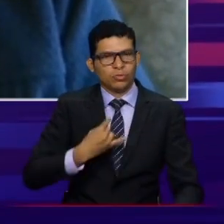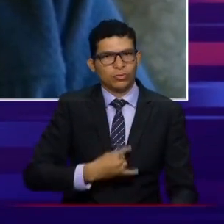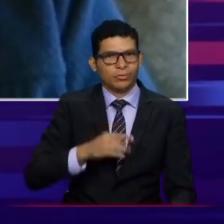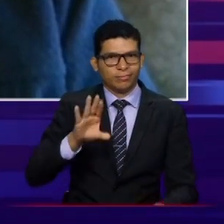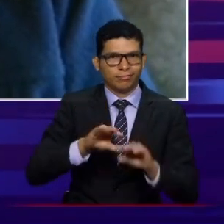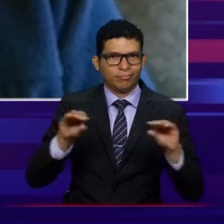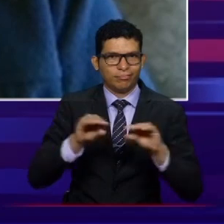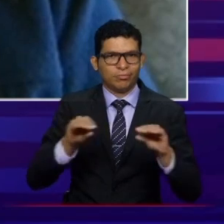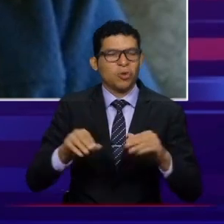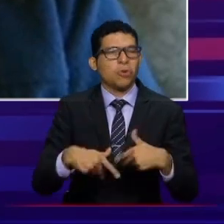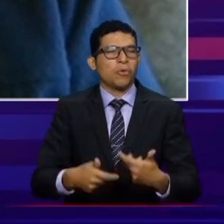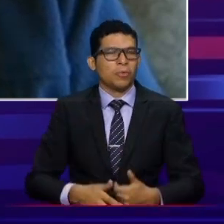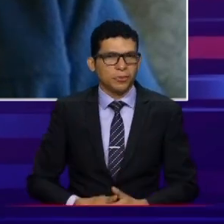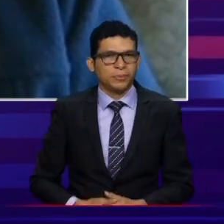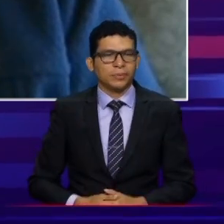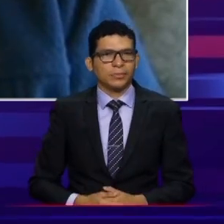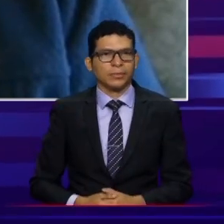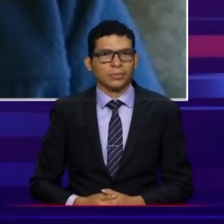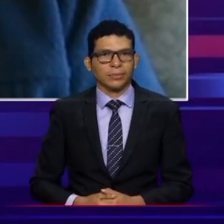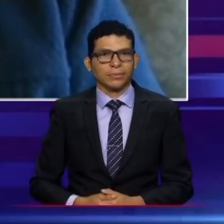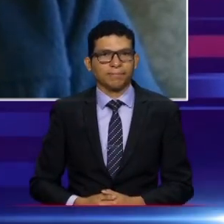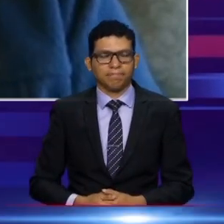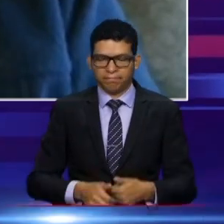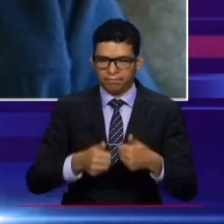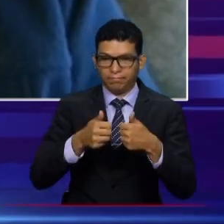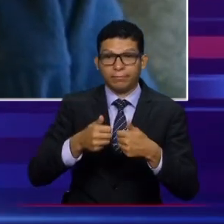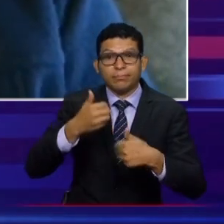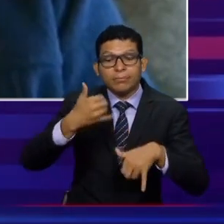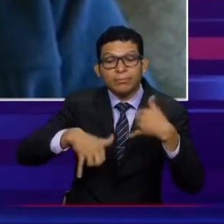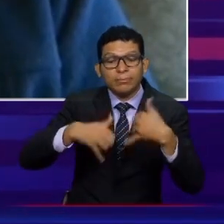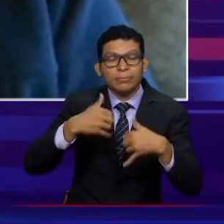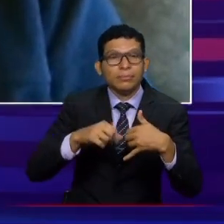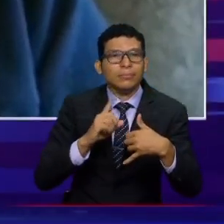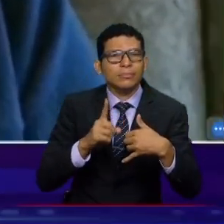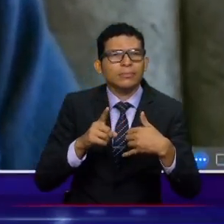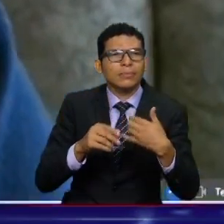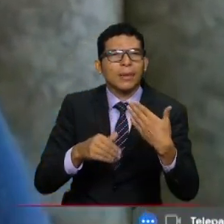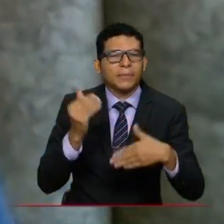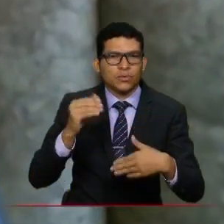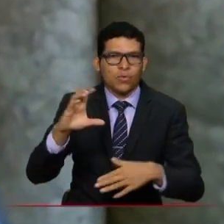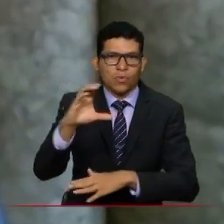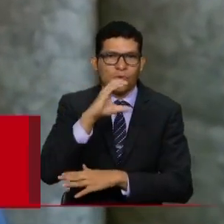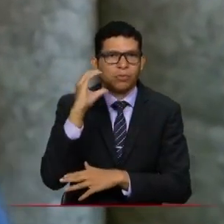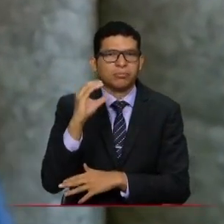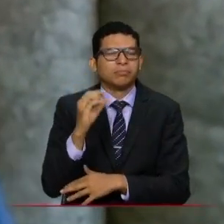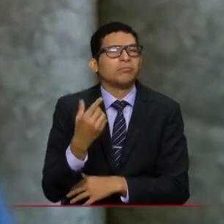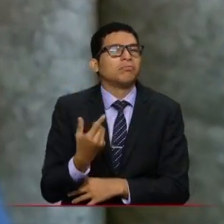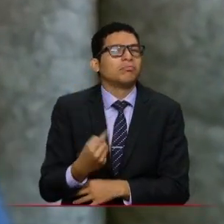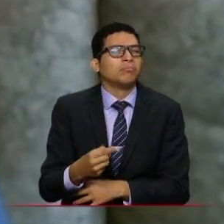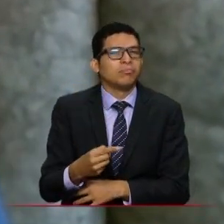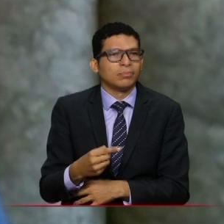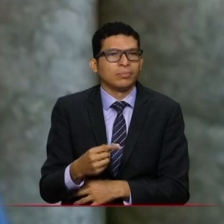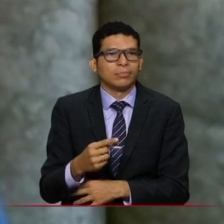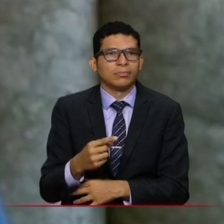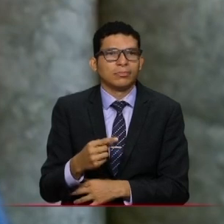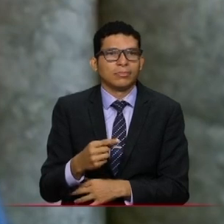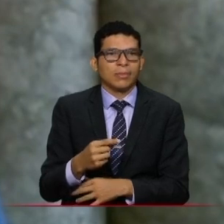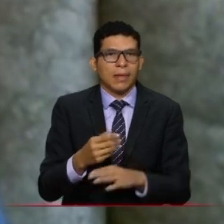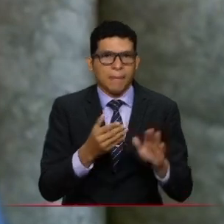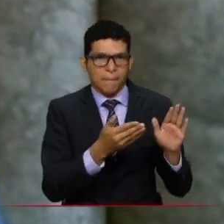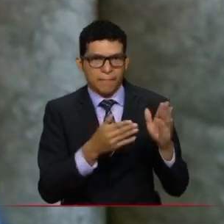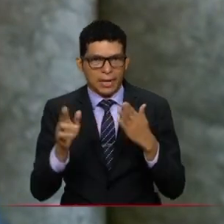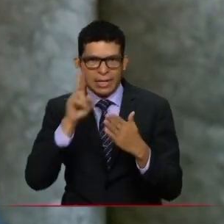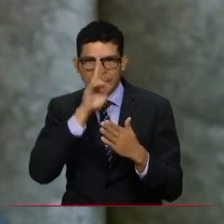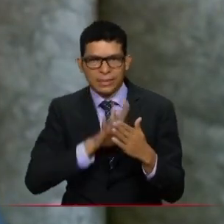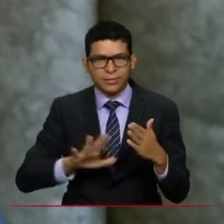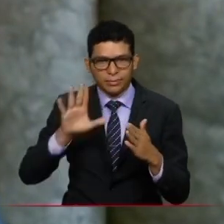plataformas? Bueno, este es un juego que se introduce en Colombia a través del Plan Nacional